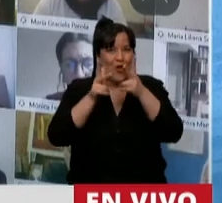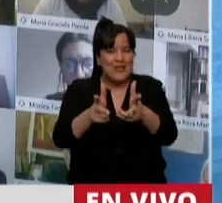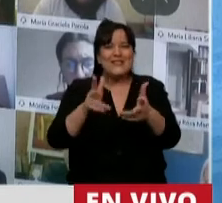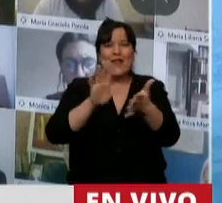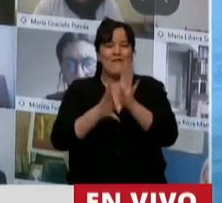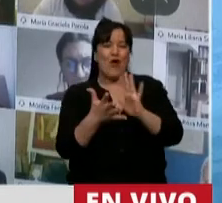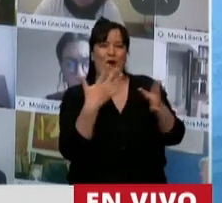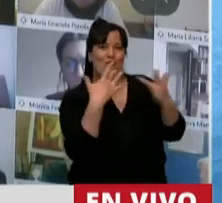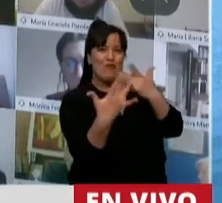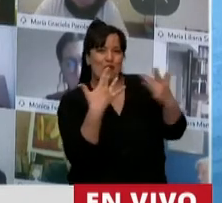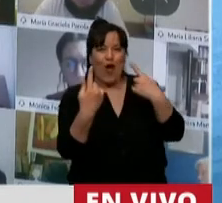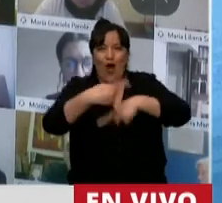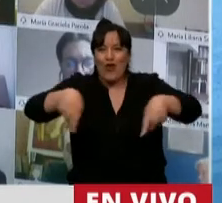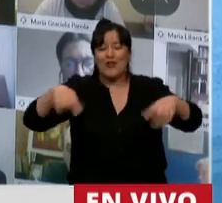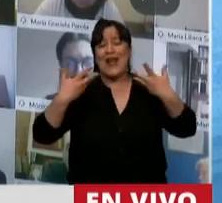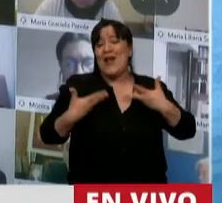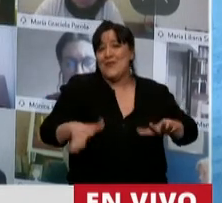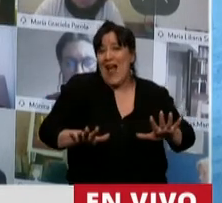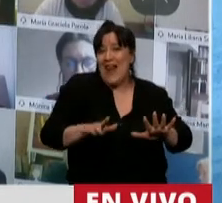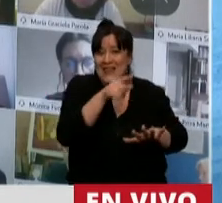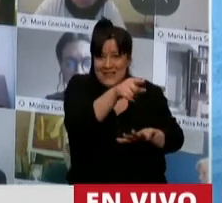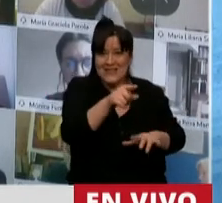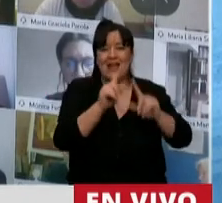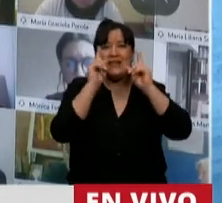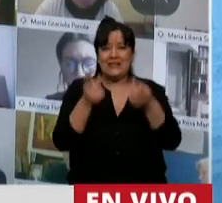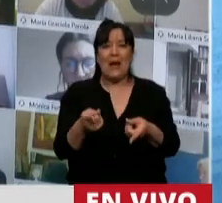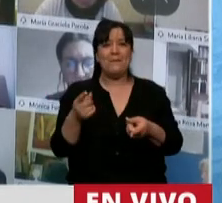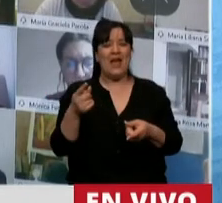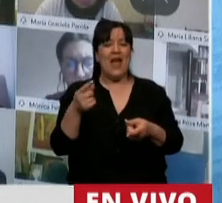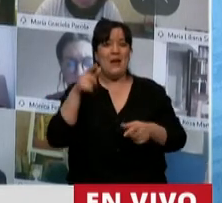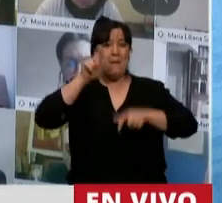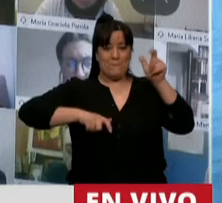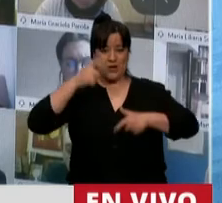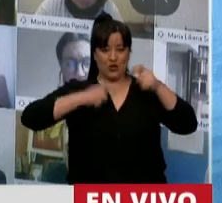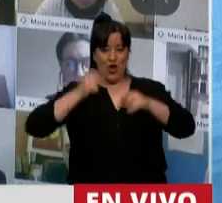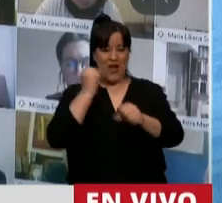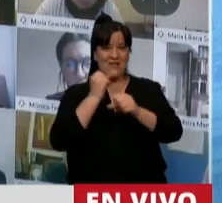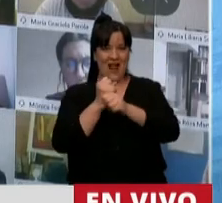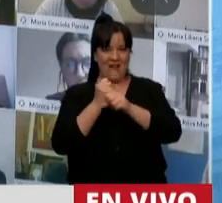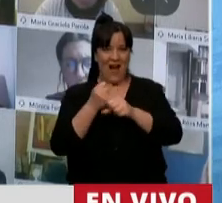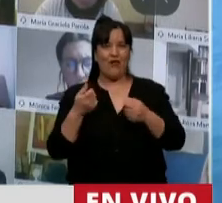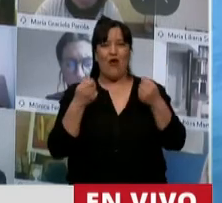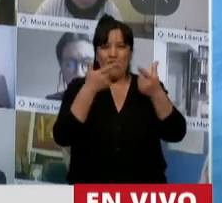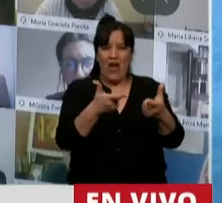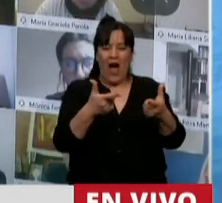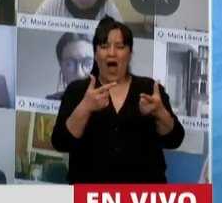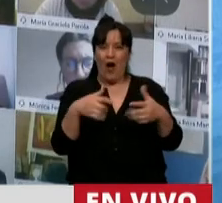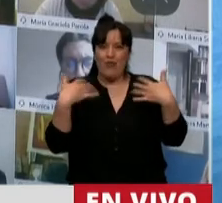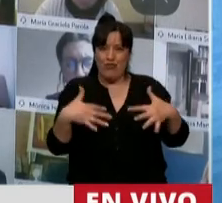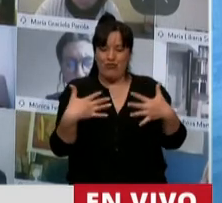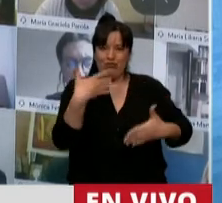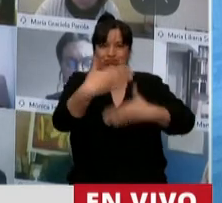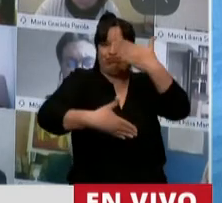atractivos que la misma naturaleza da y que el aporte del hombre ha hecho que realmente sean un potencial de